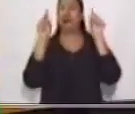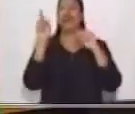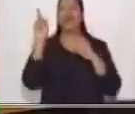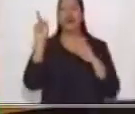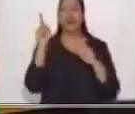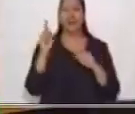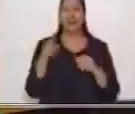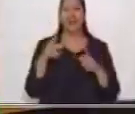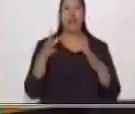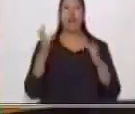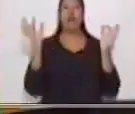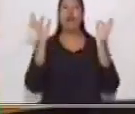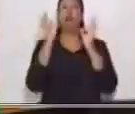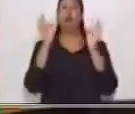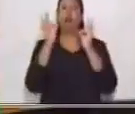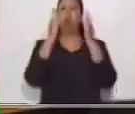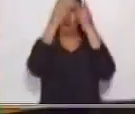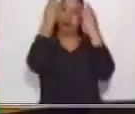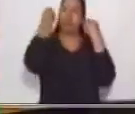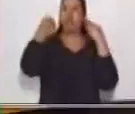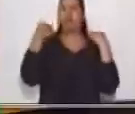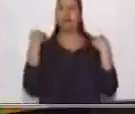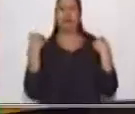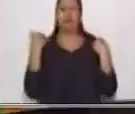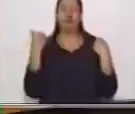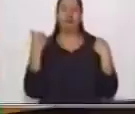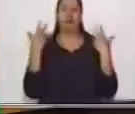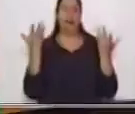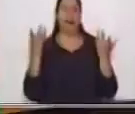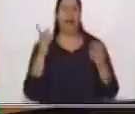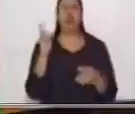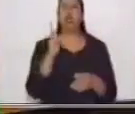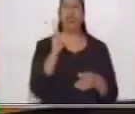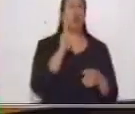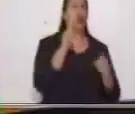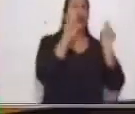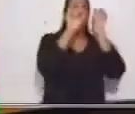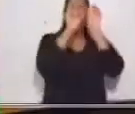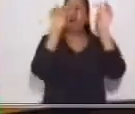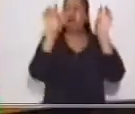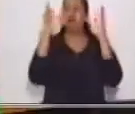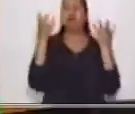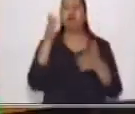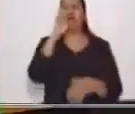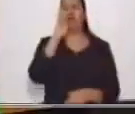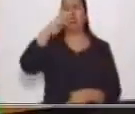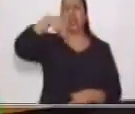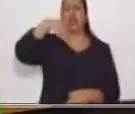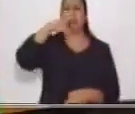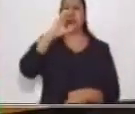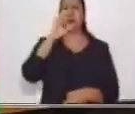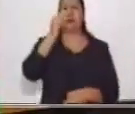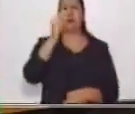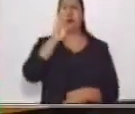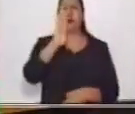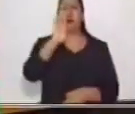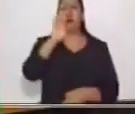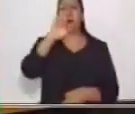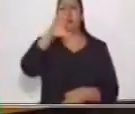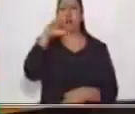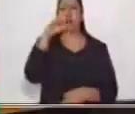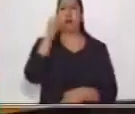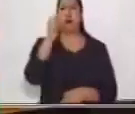peinados. ¿Dónde tenemos los encabezados? Vamos a ver. Busca cuáles son los encabezados.